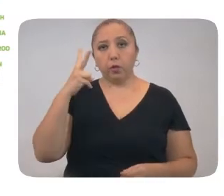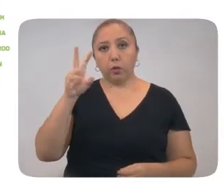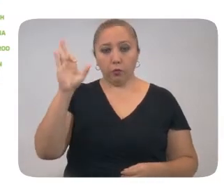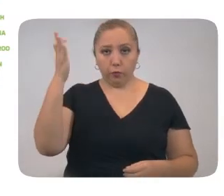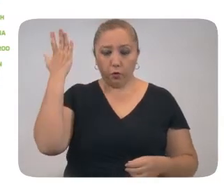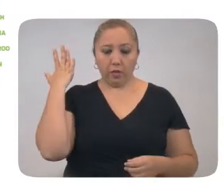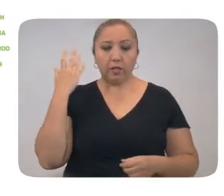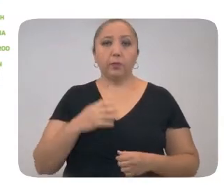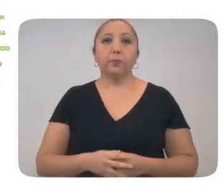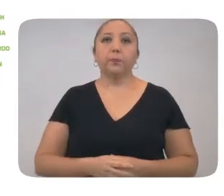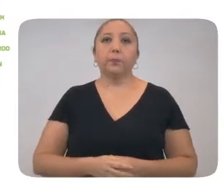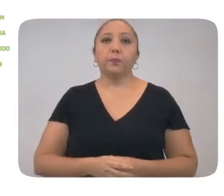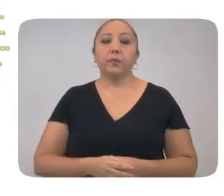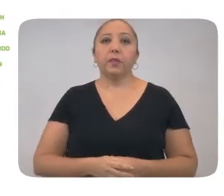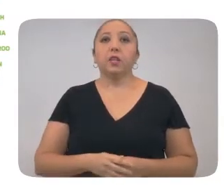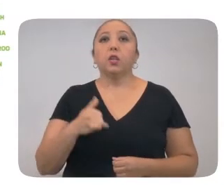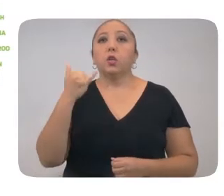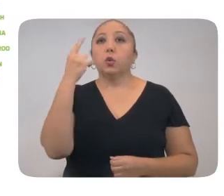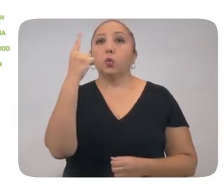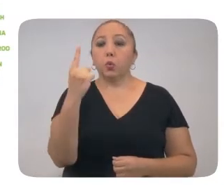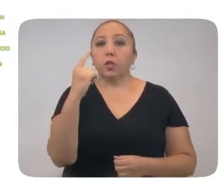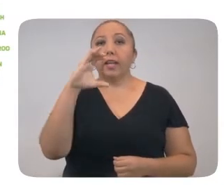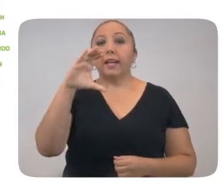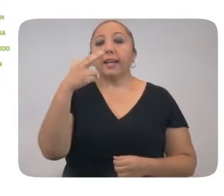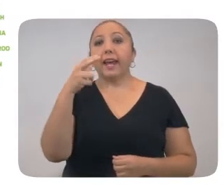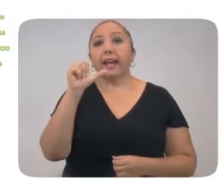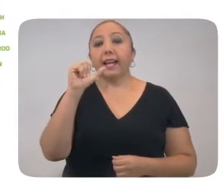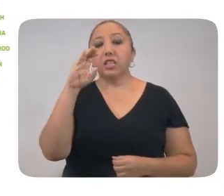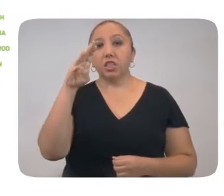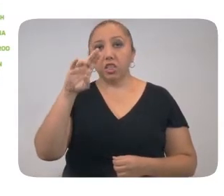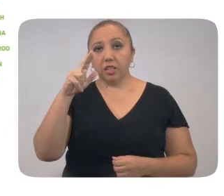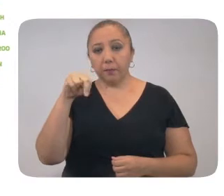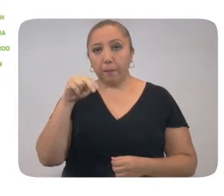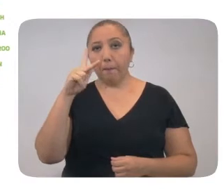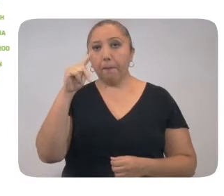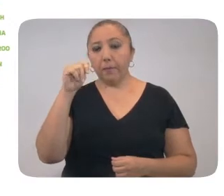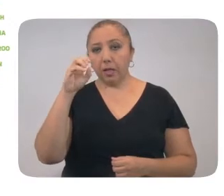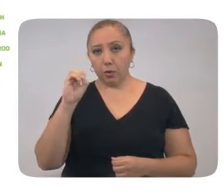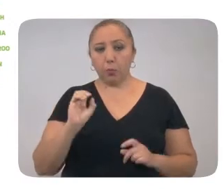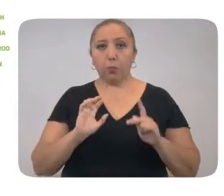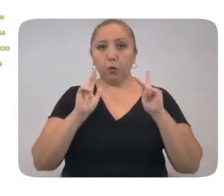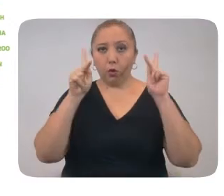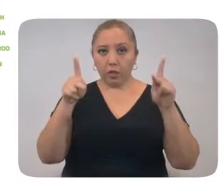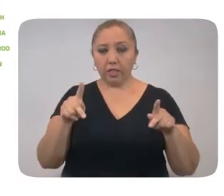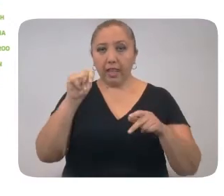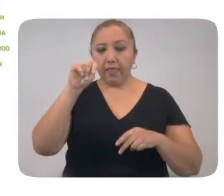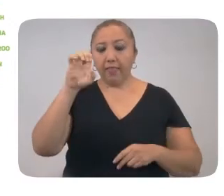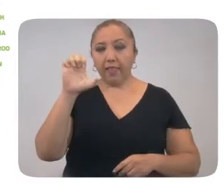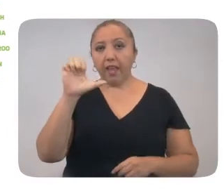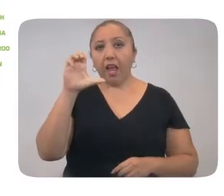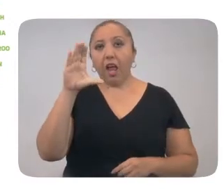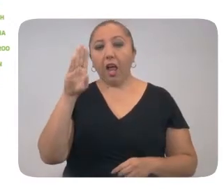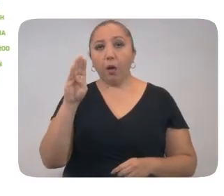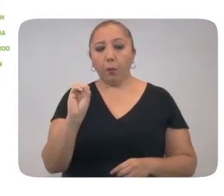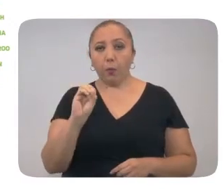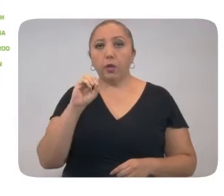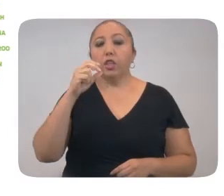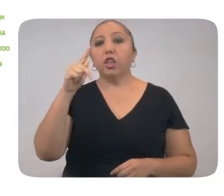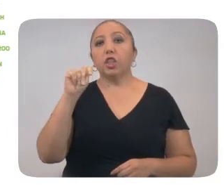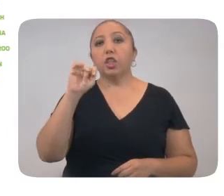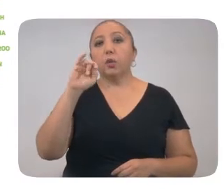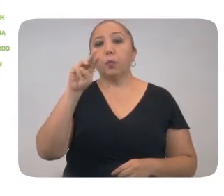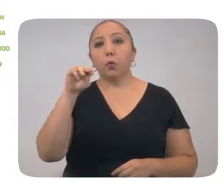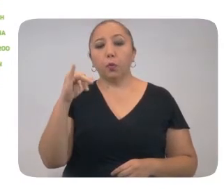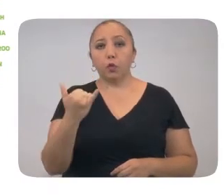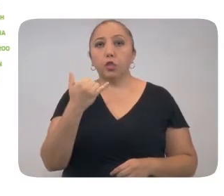foráneos, y 1 en Cacalchen, Chapap, Peto, Progreso, Teabo, Teco, Timucuy